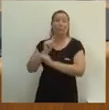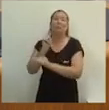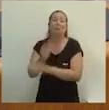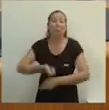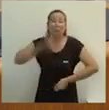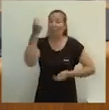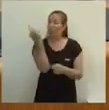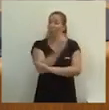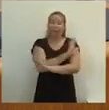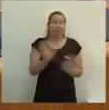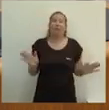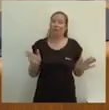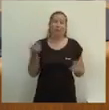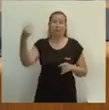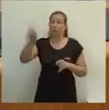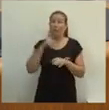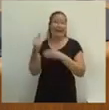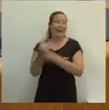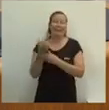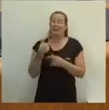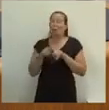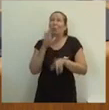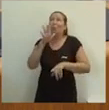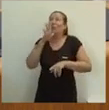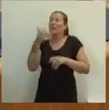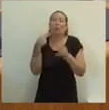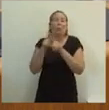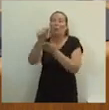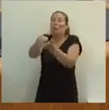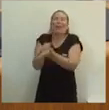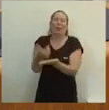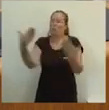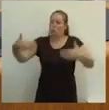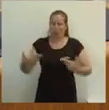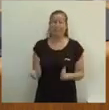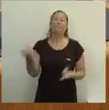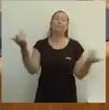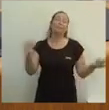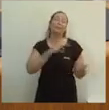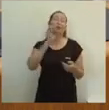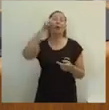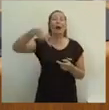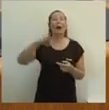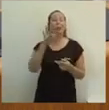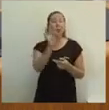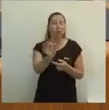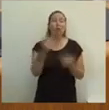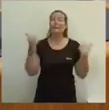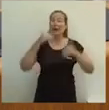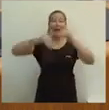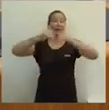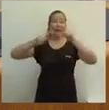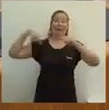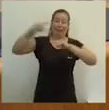desacreditar sus infundadas críticas. Señor Cantó, oyéndole en campaña electoral y después de las elecciones, debo